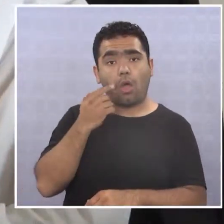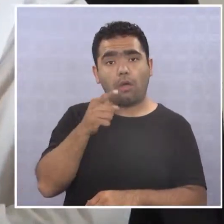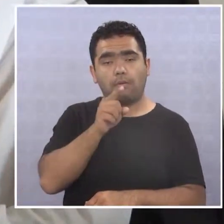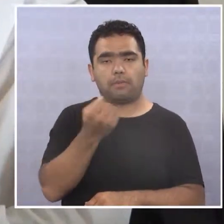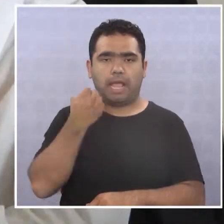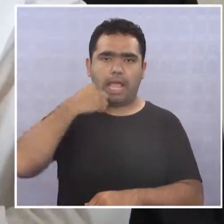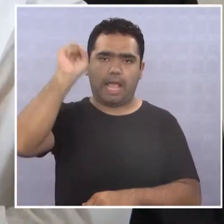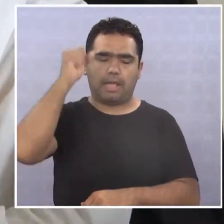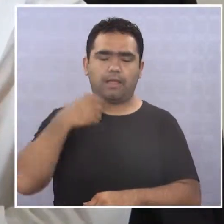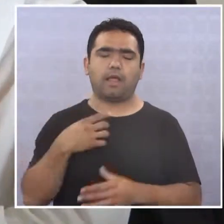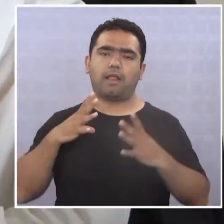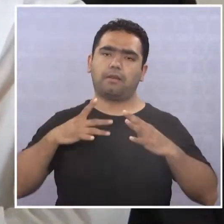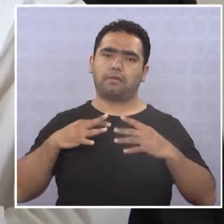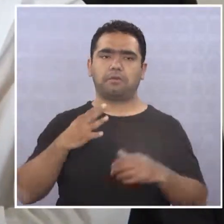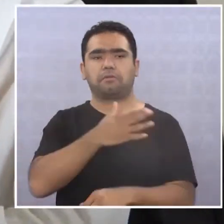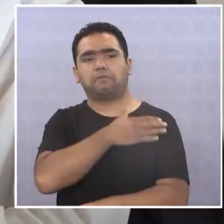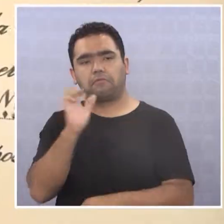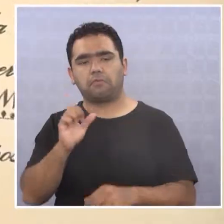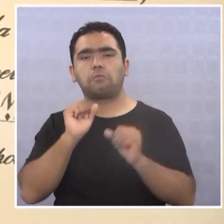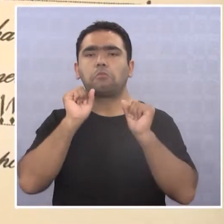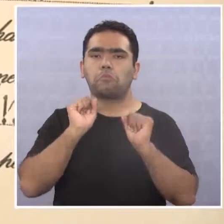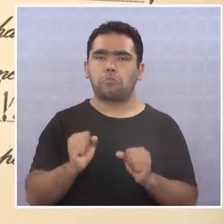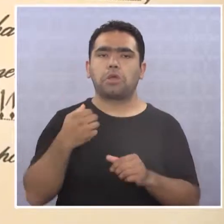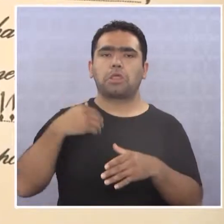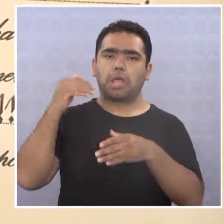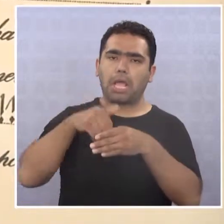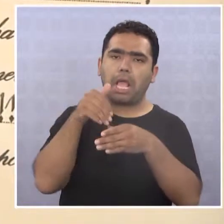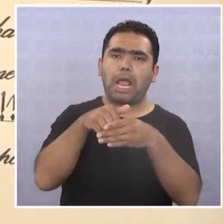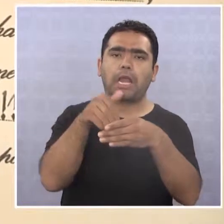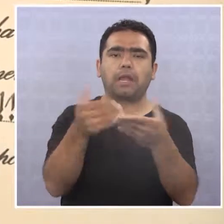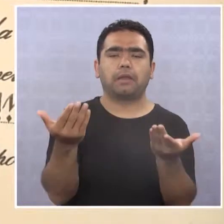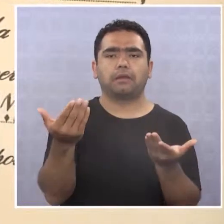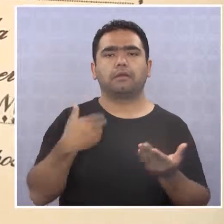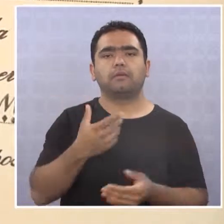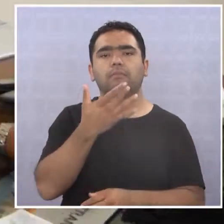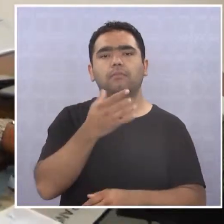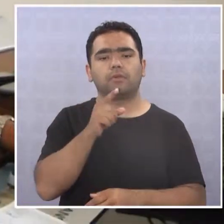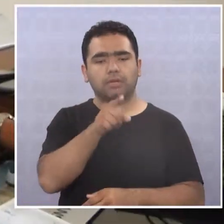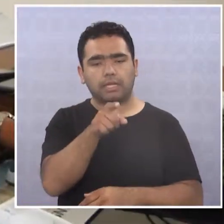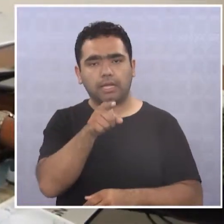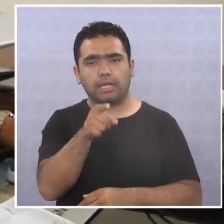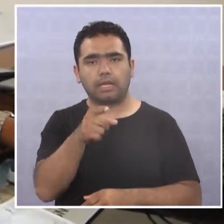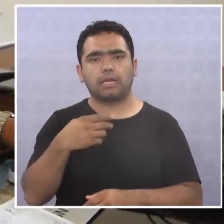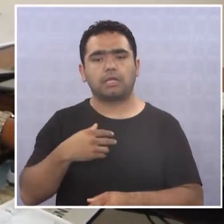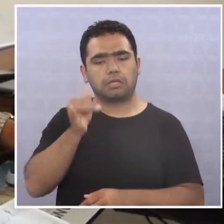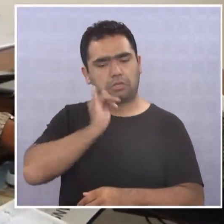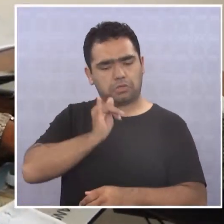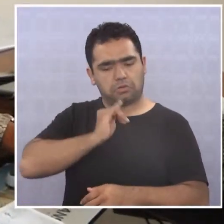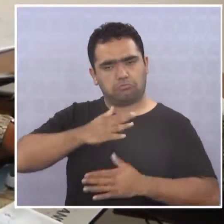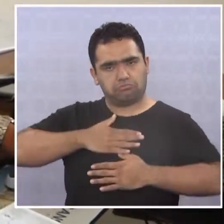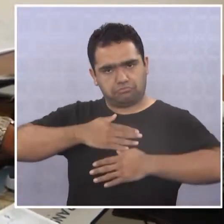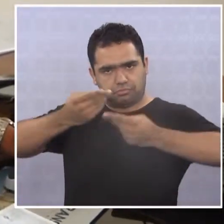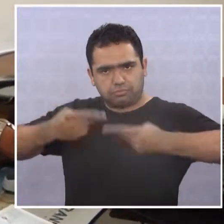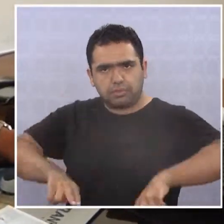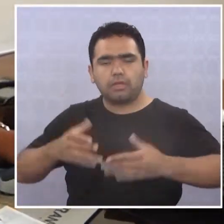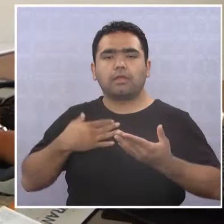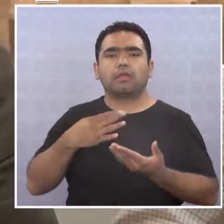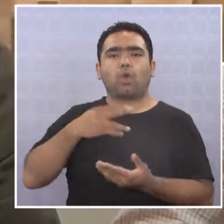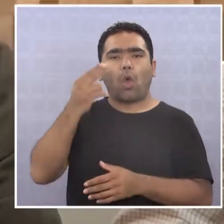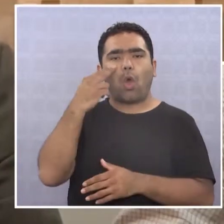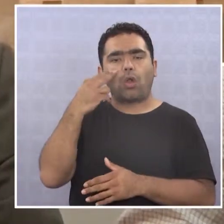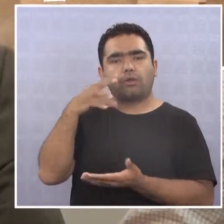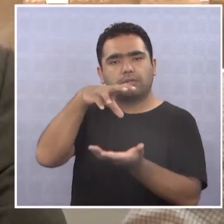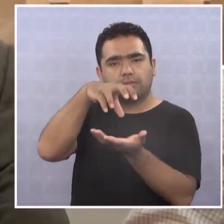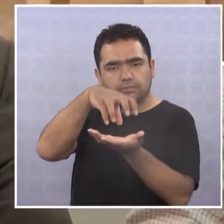ganador mostró su alegría y fe en que ganará las parlamentarias de noviembre, porque dijo ser un iquiqueño conocedor de las reales